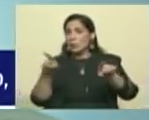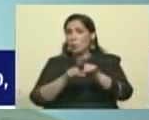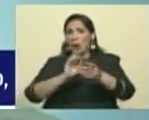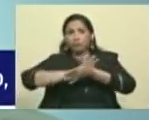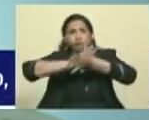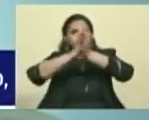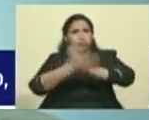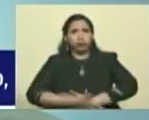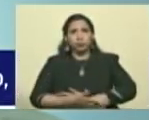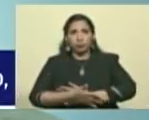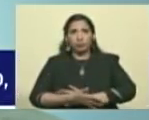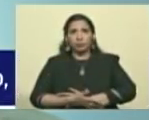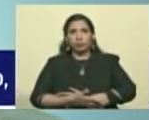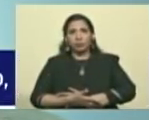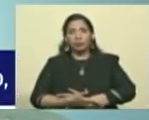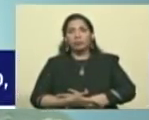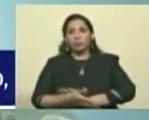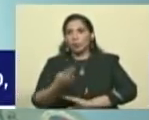Seremos presa fácil.